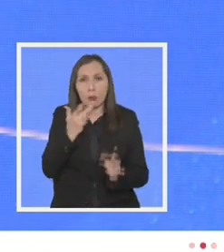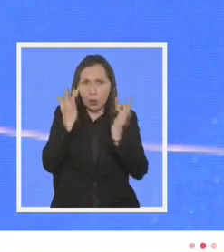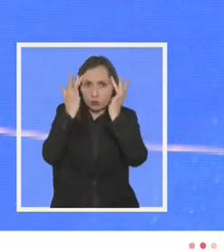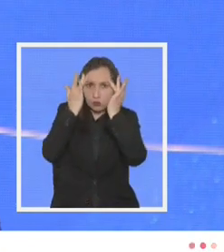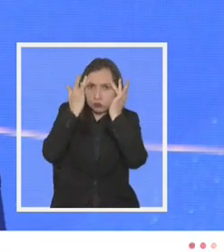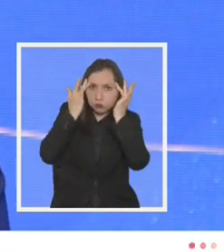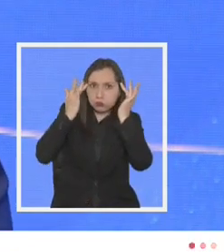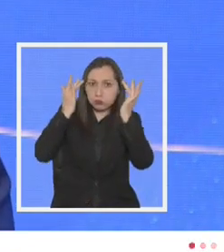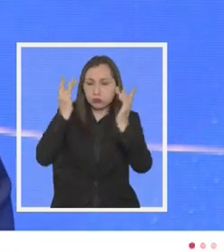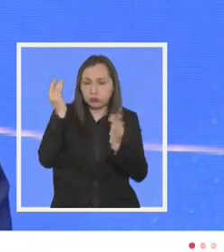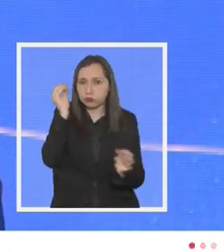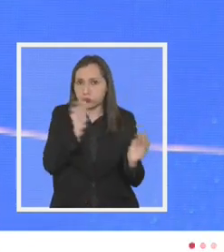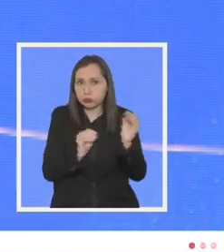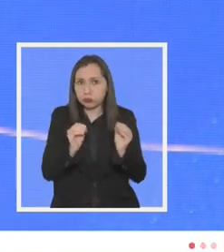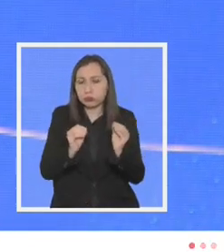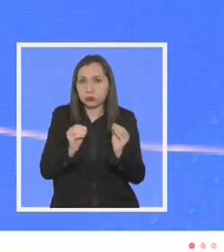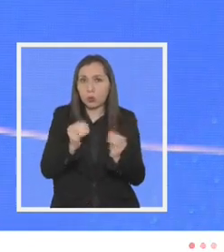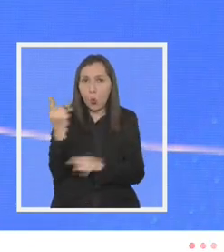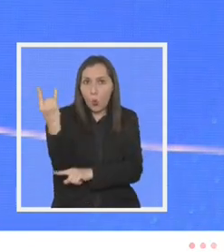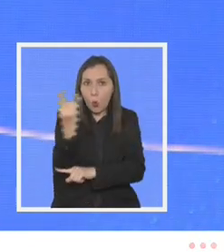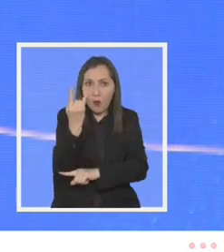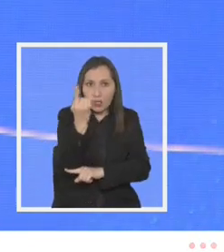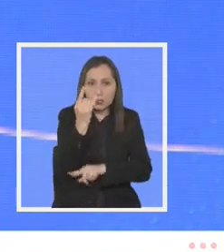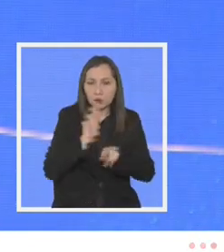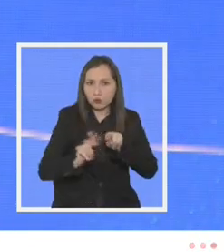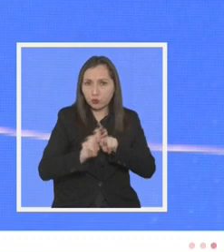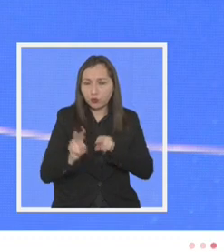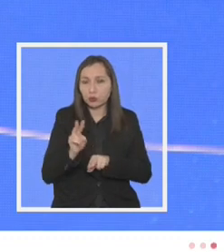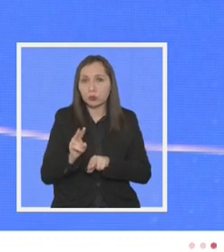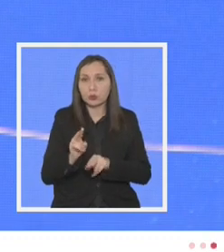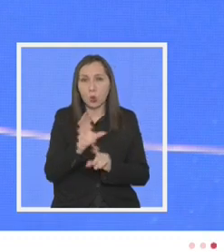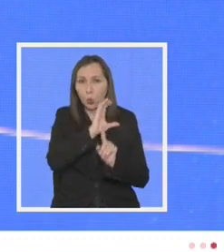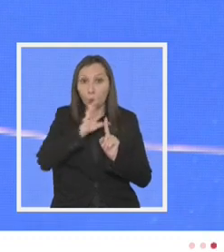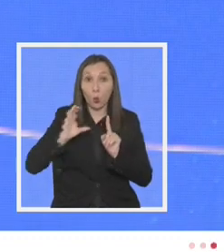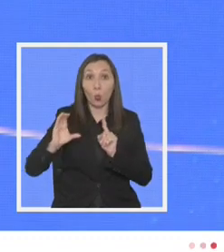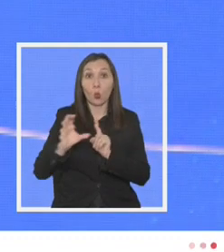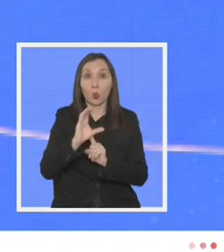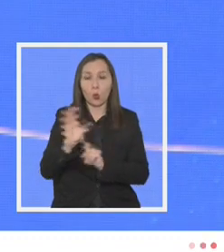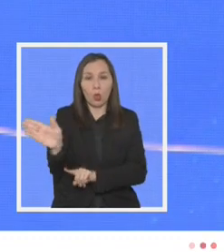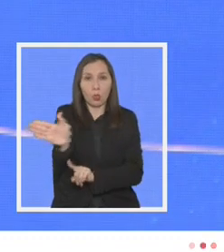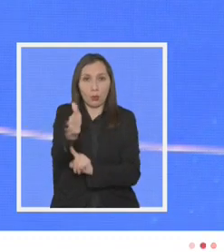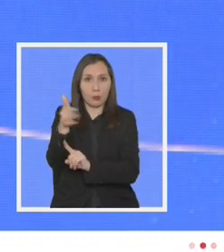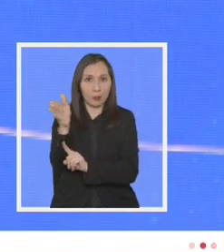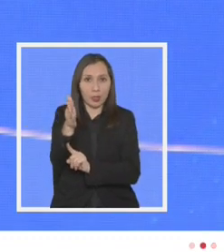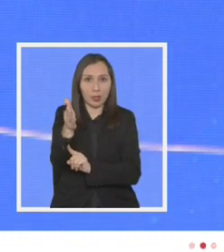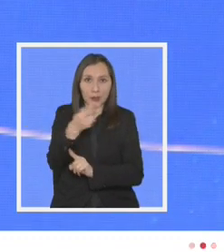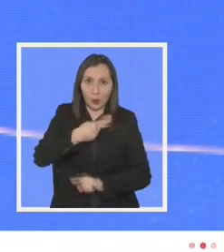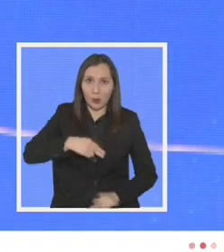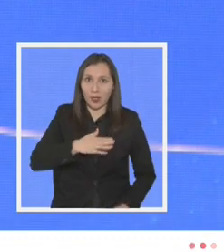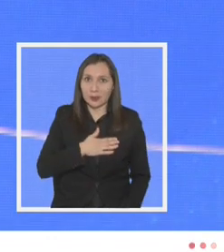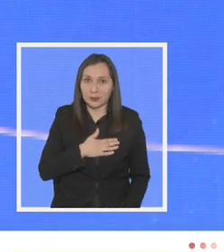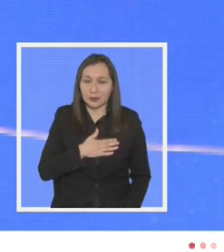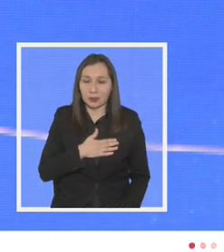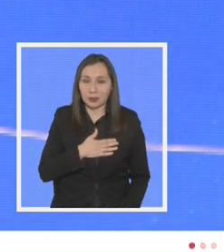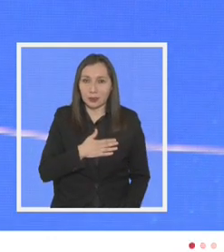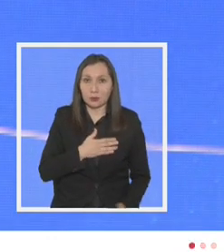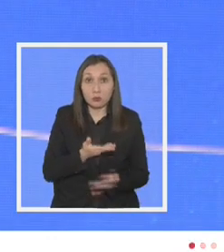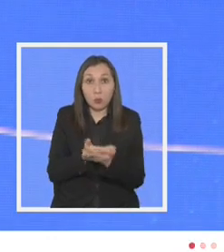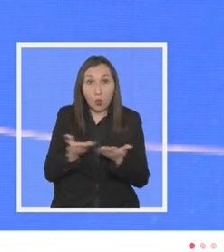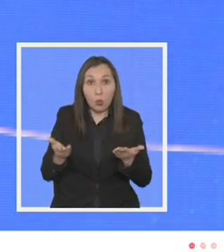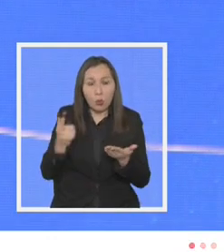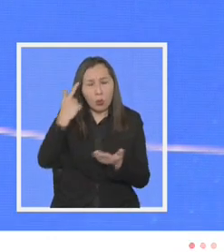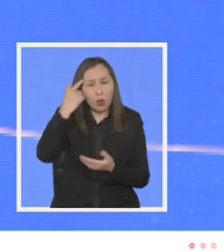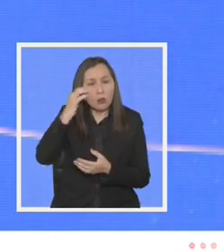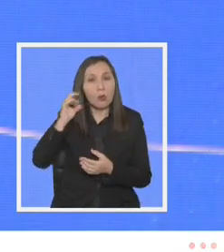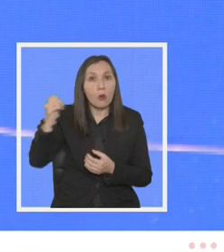conocimiento que se genera desde nuestras universidades la cultura de nuestra patria no se imaginan